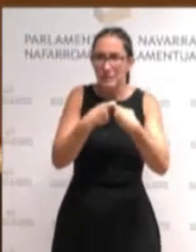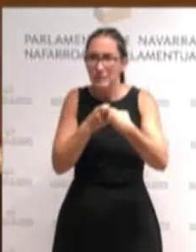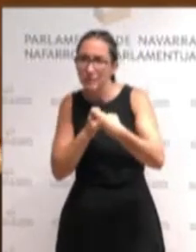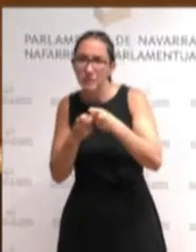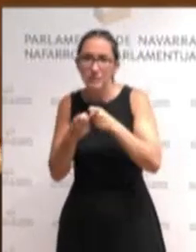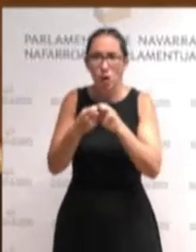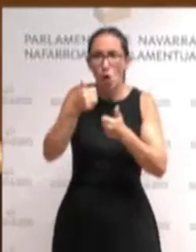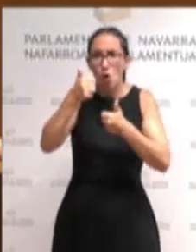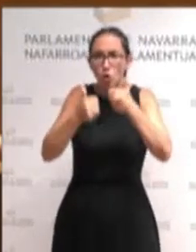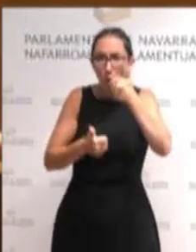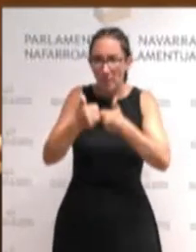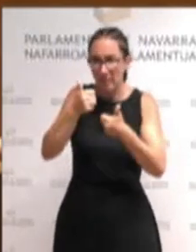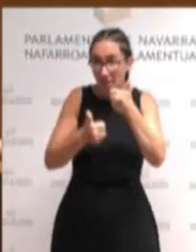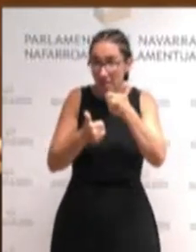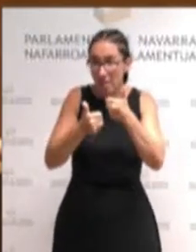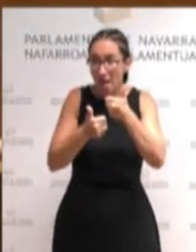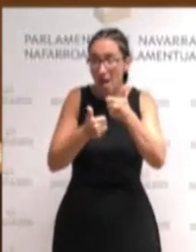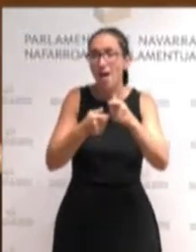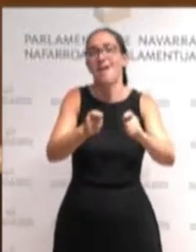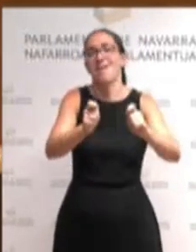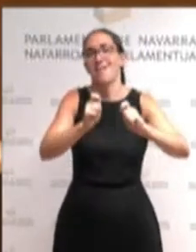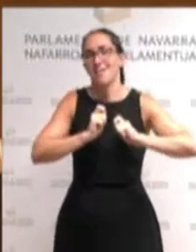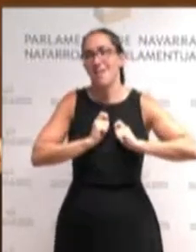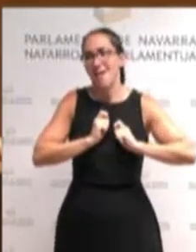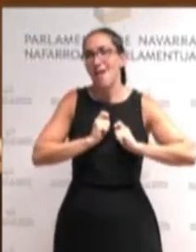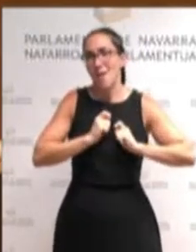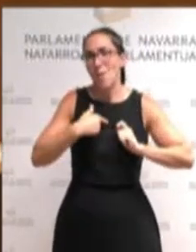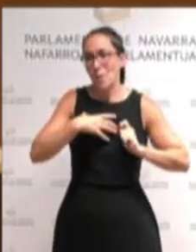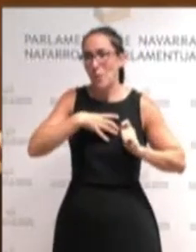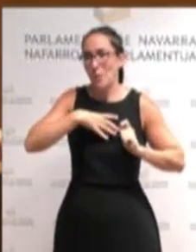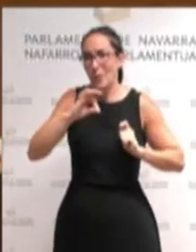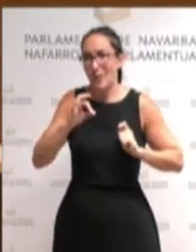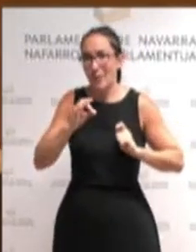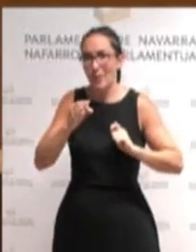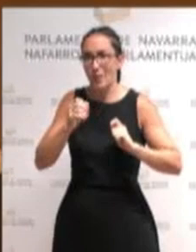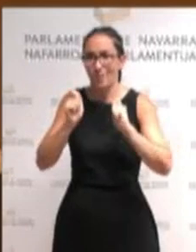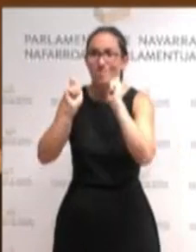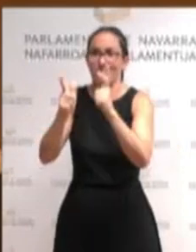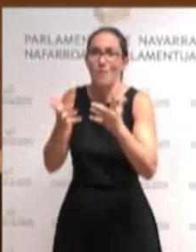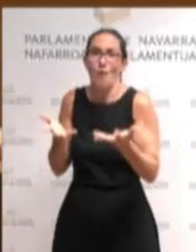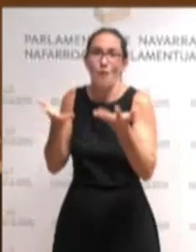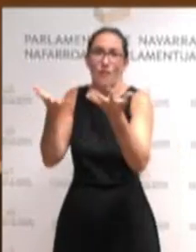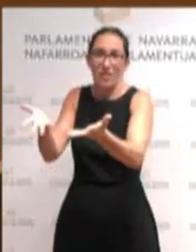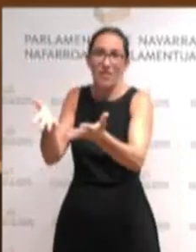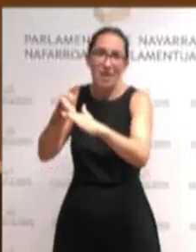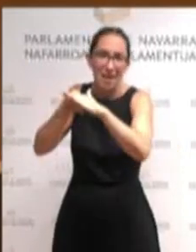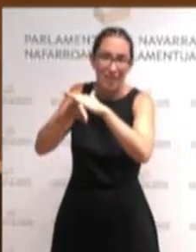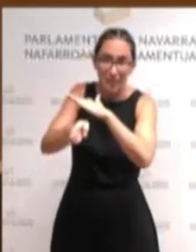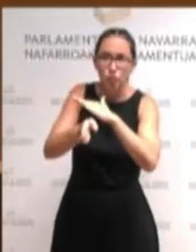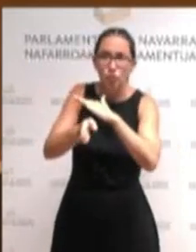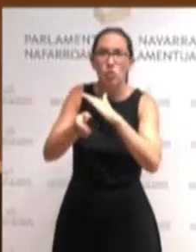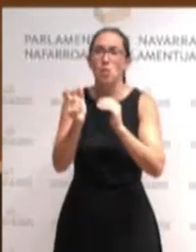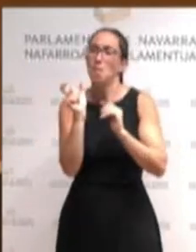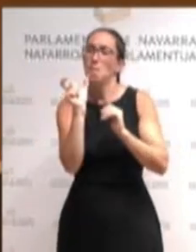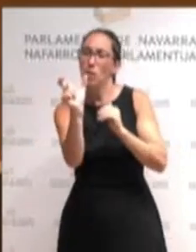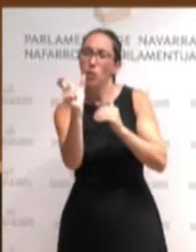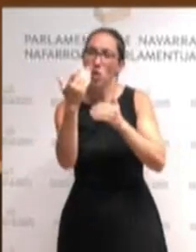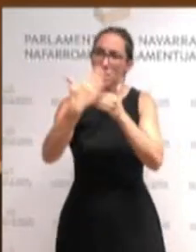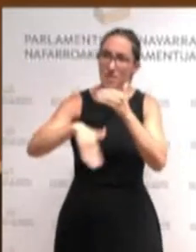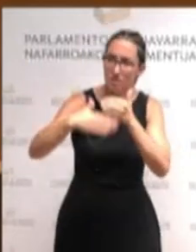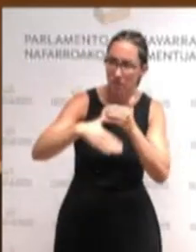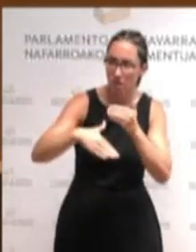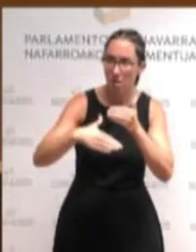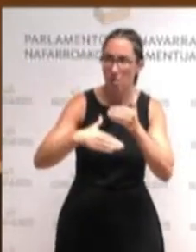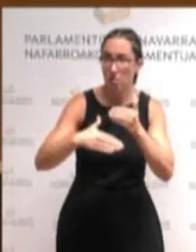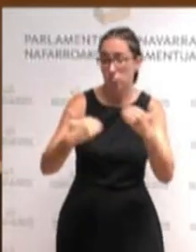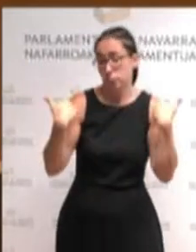competencia nos posibilita efectivamente intervenir para poder limitar el precio del alquiler desde los ayuntamientos y desde